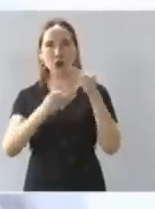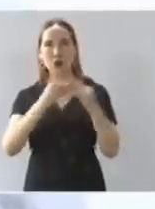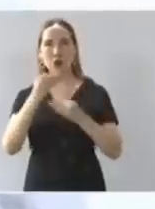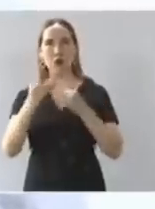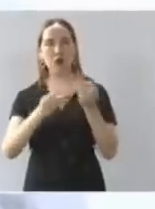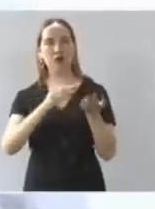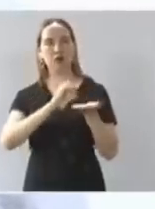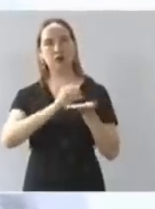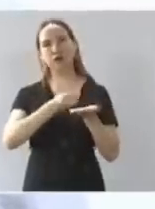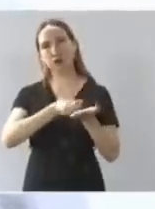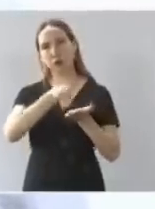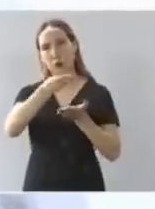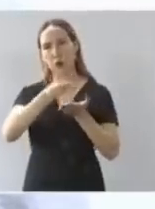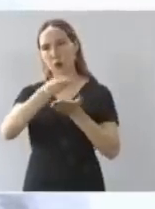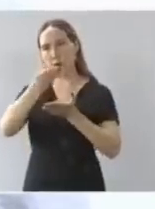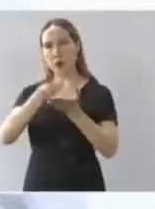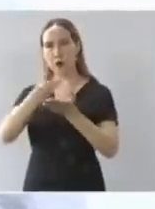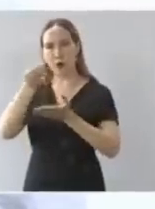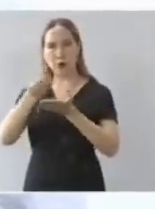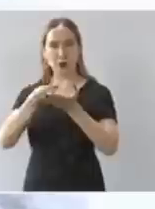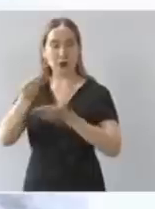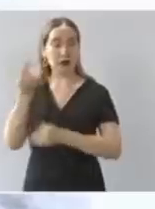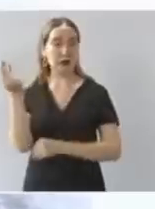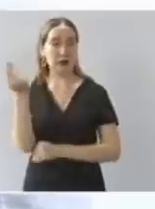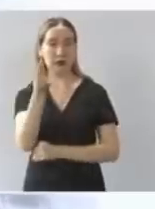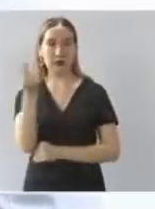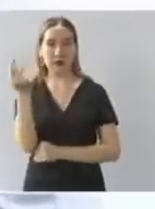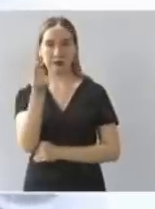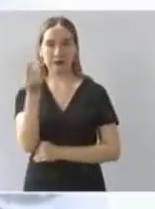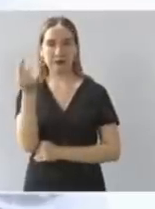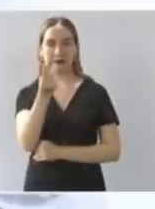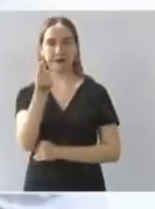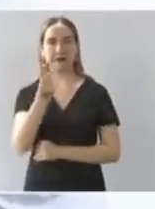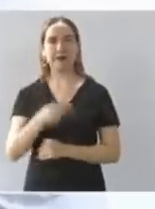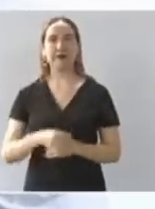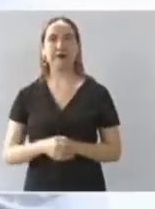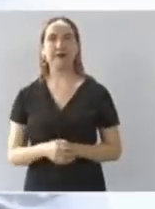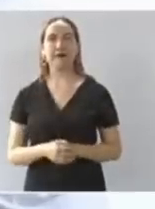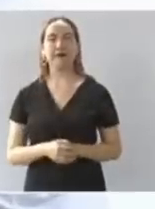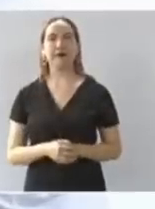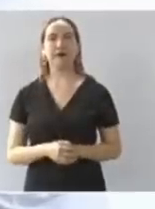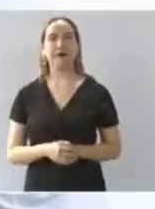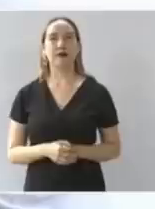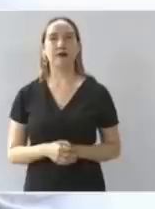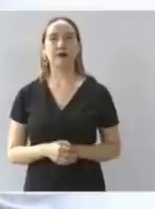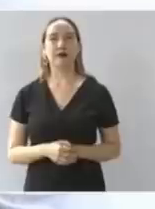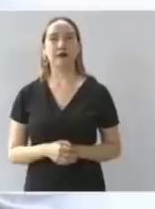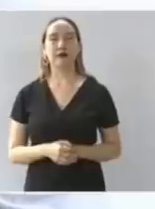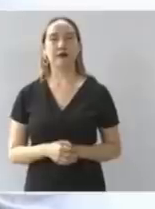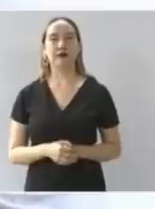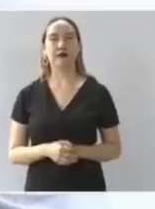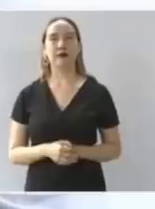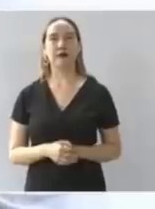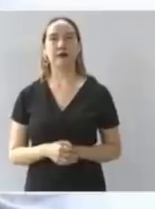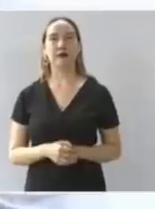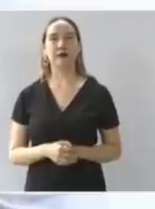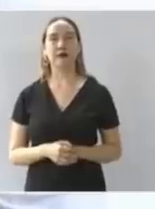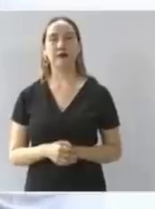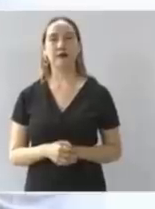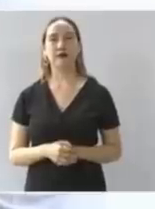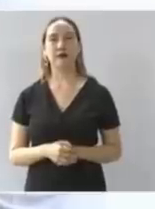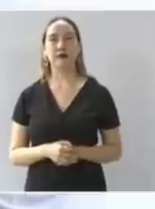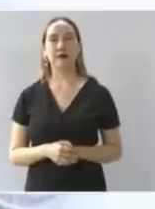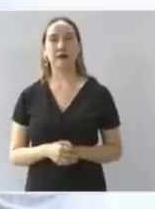veces se necesita estamos procurando que sea un fertilizante que no afecte